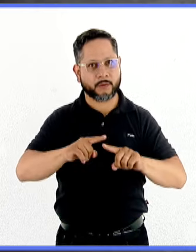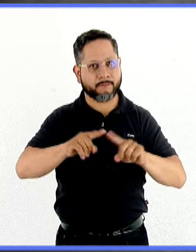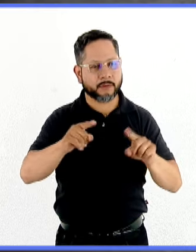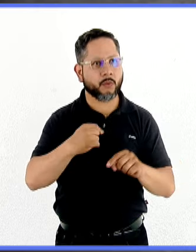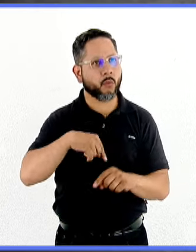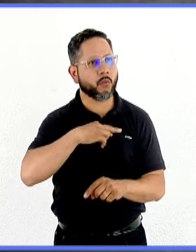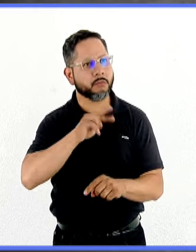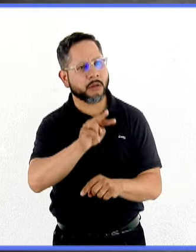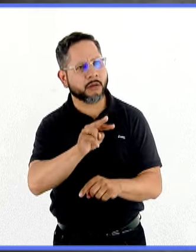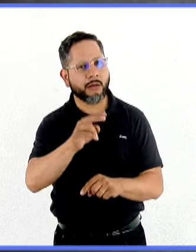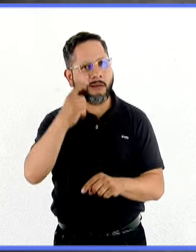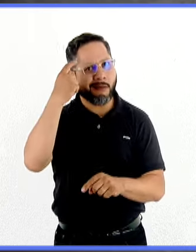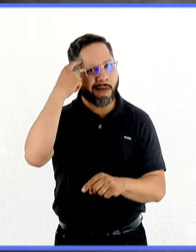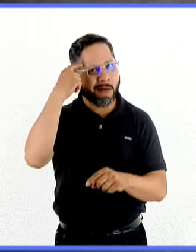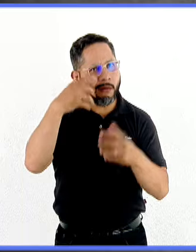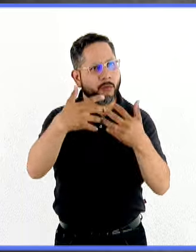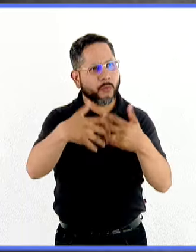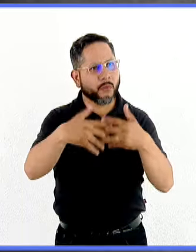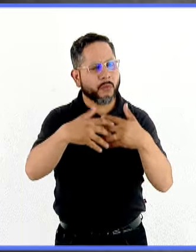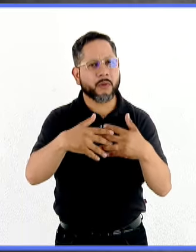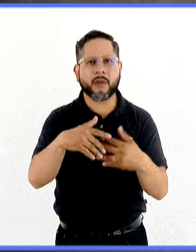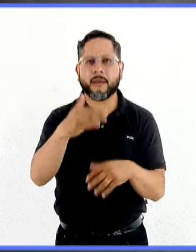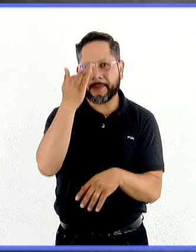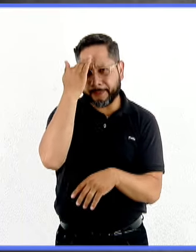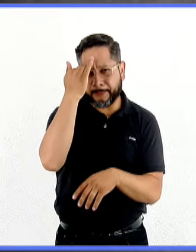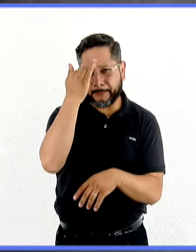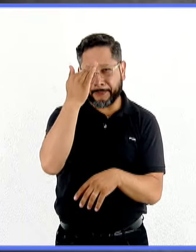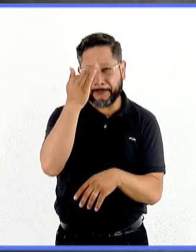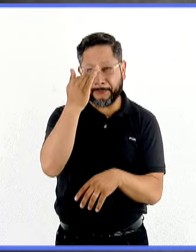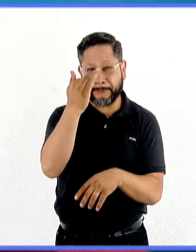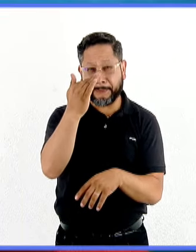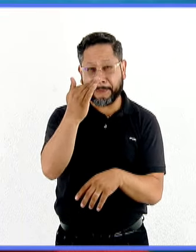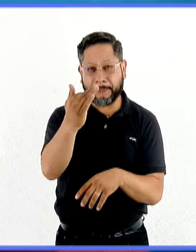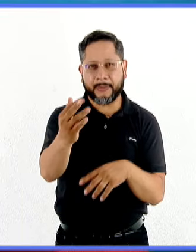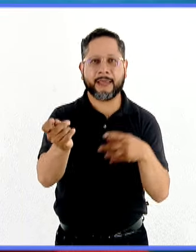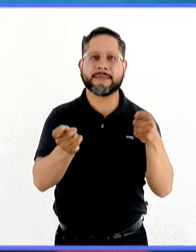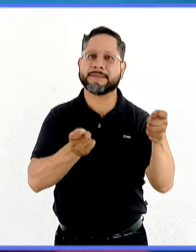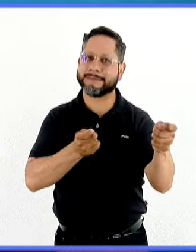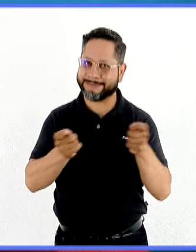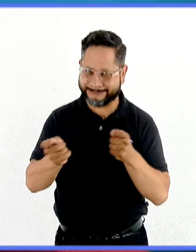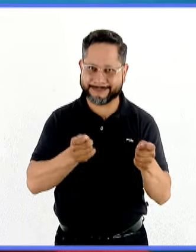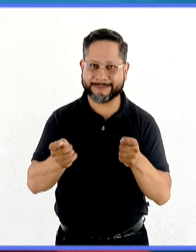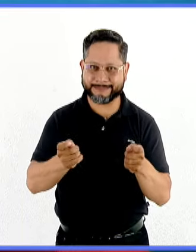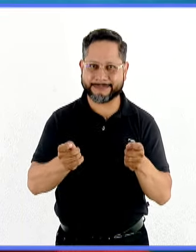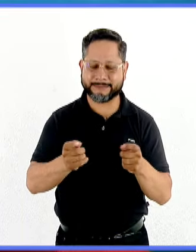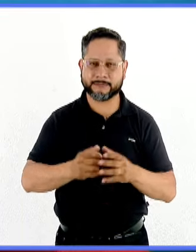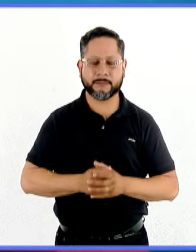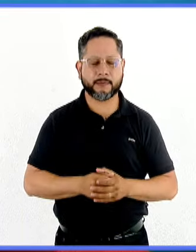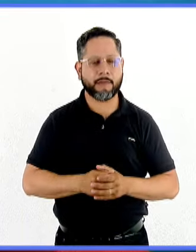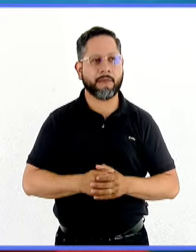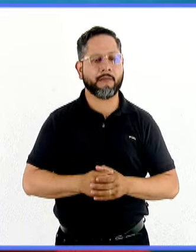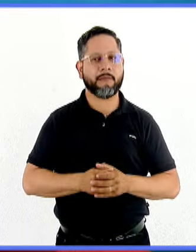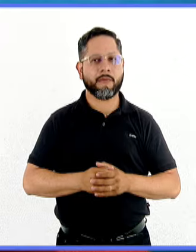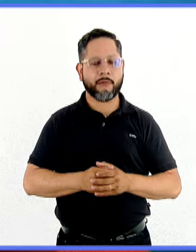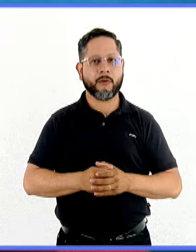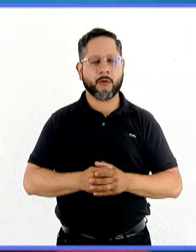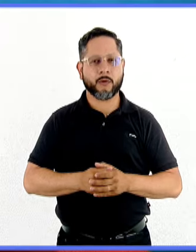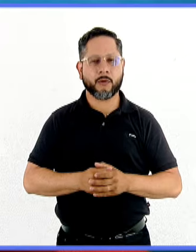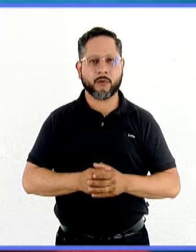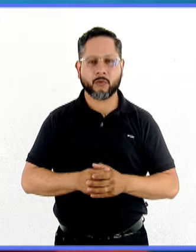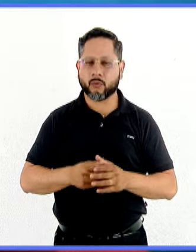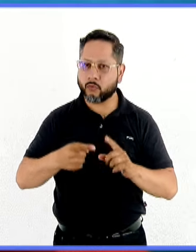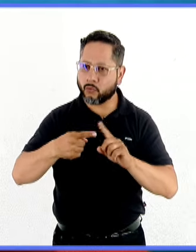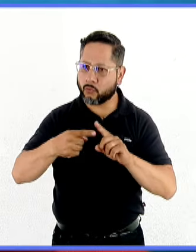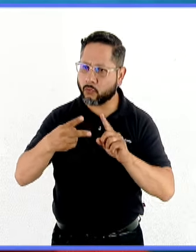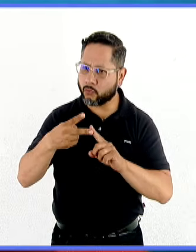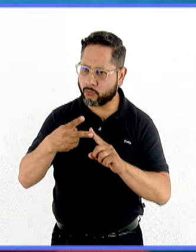saber que ese cerebro tarda más tiempo en poderse regular. Entonces, debemos hablar de dos realidades, lo que